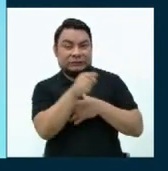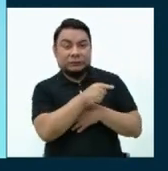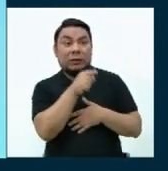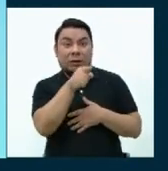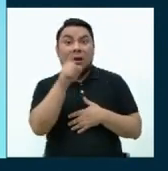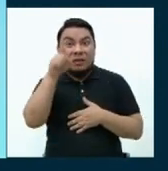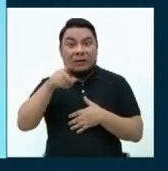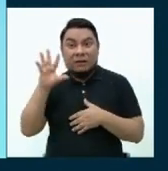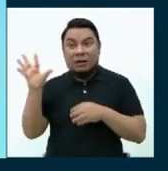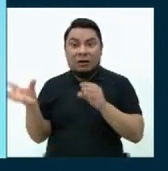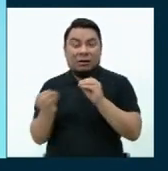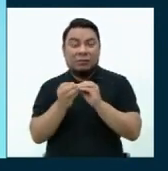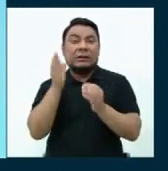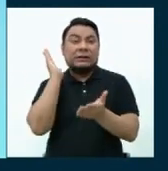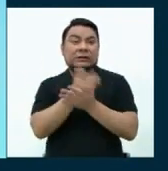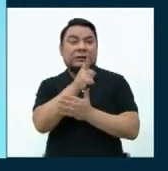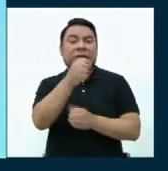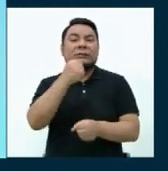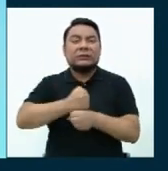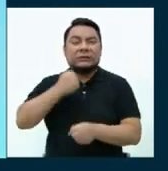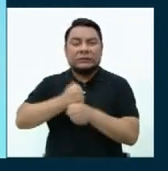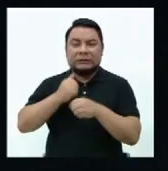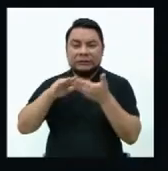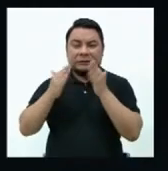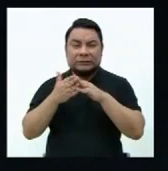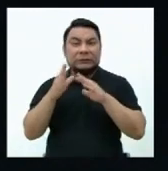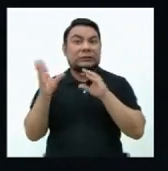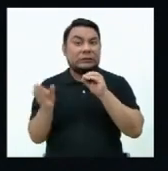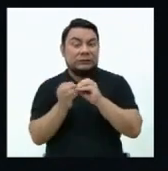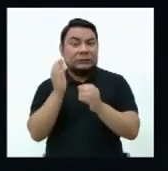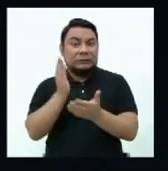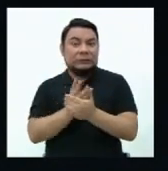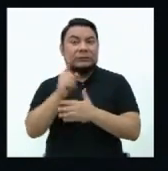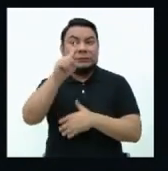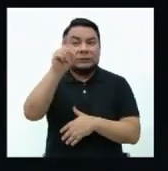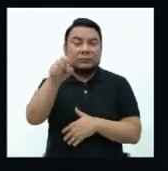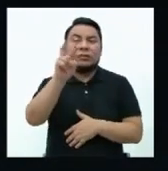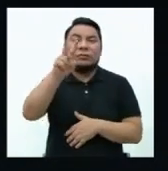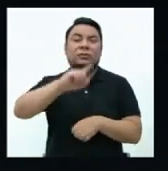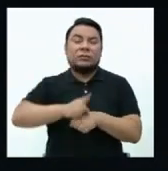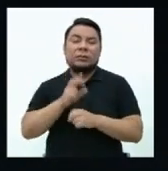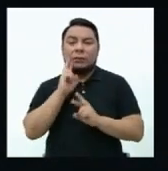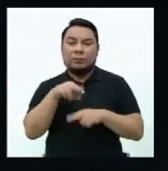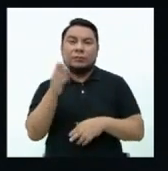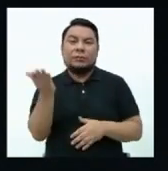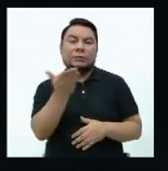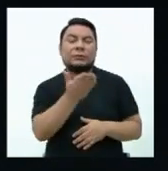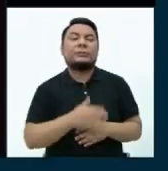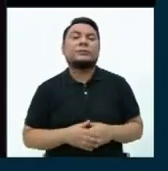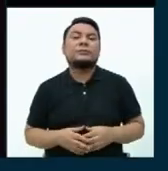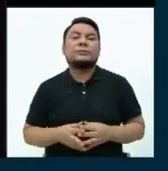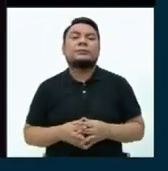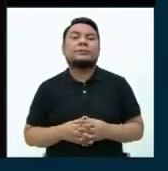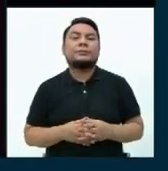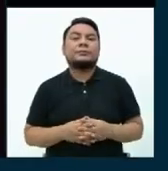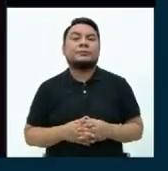incluir el trabajo comunitario como sanción adicional? Candidata, tiene usted dos minutos para responder. La escuchamos.